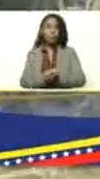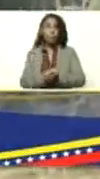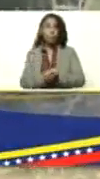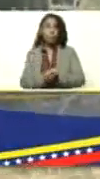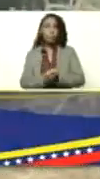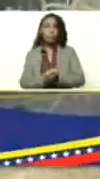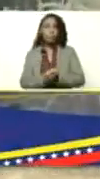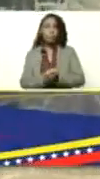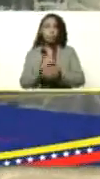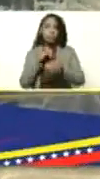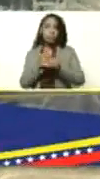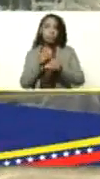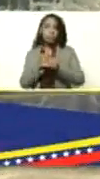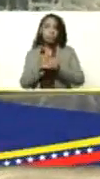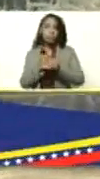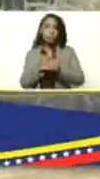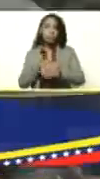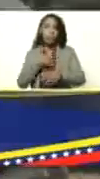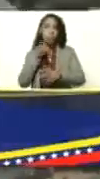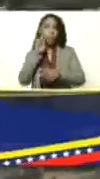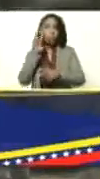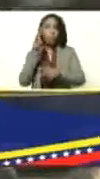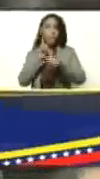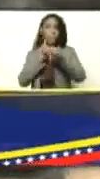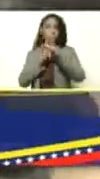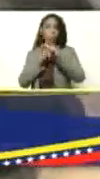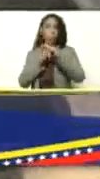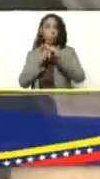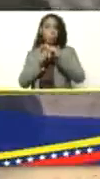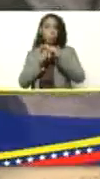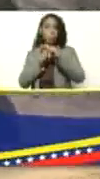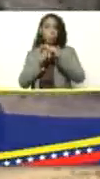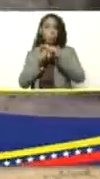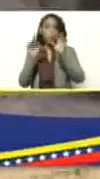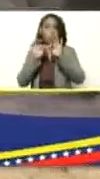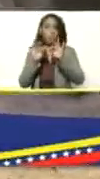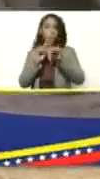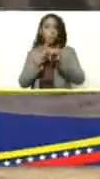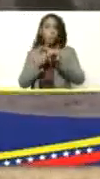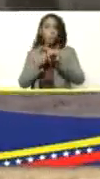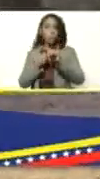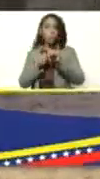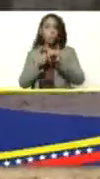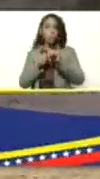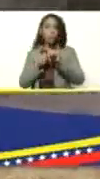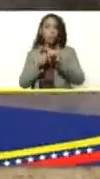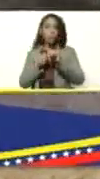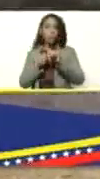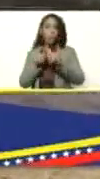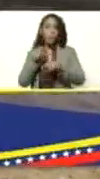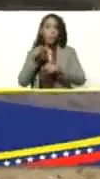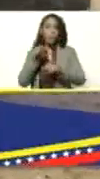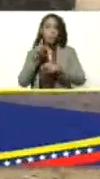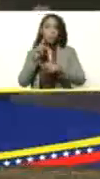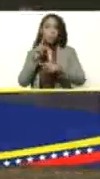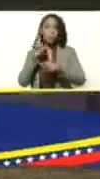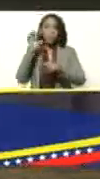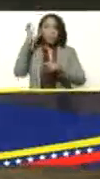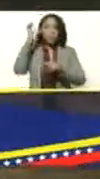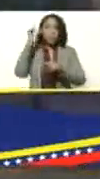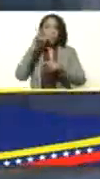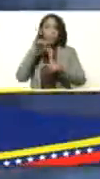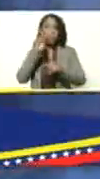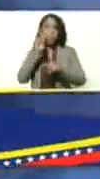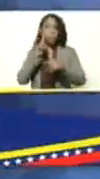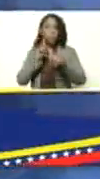el cual, pues, lo podemos detectar electrónicamente con un bastón. Aparte de los aretes, nosotros